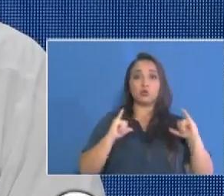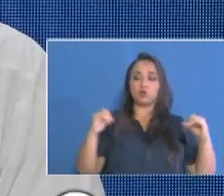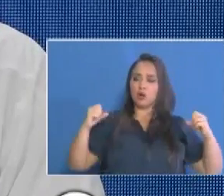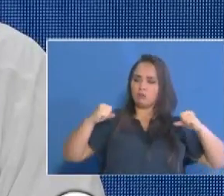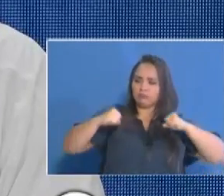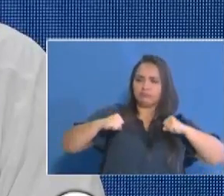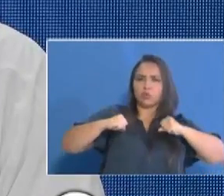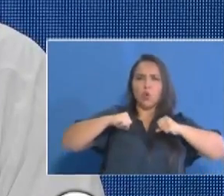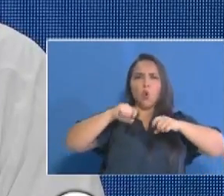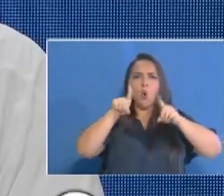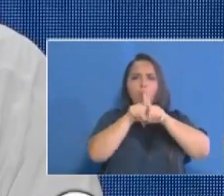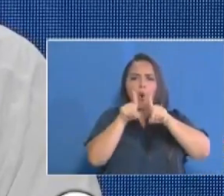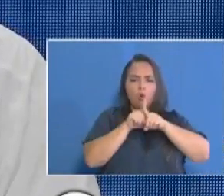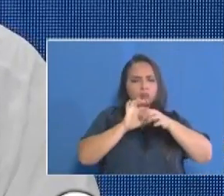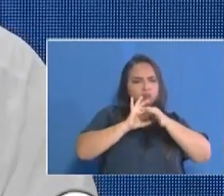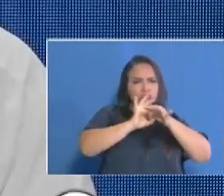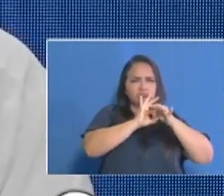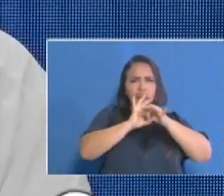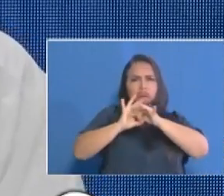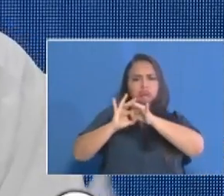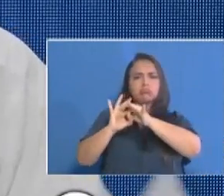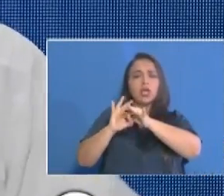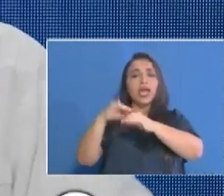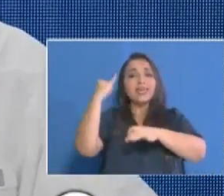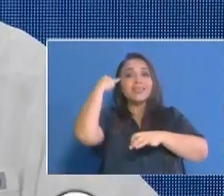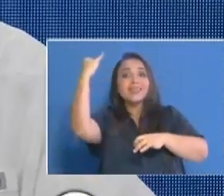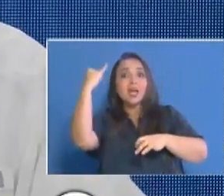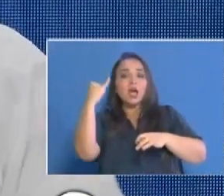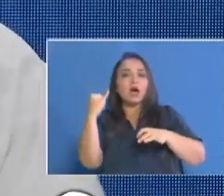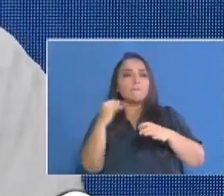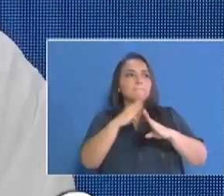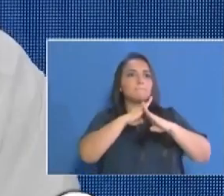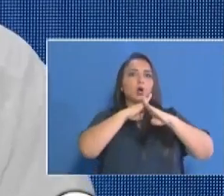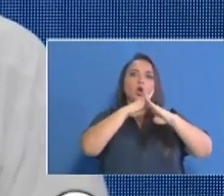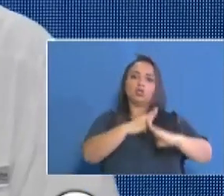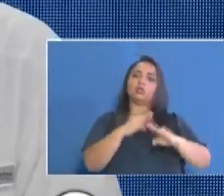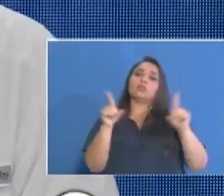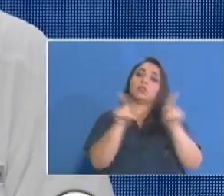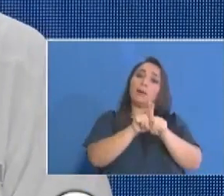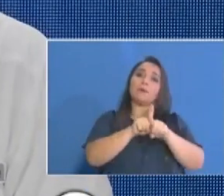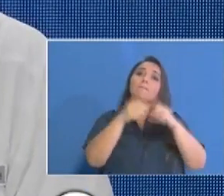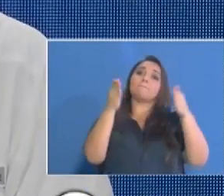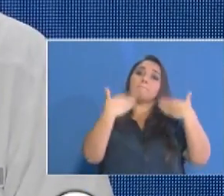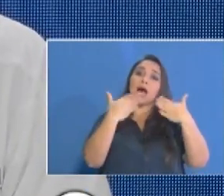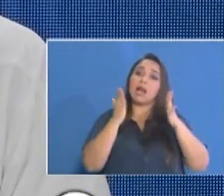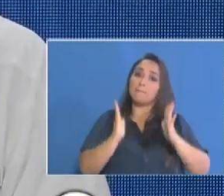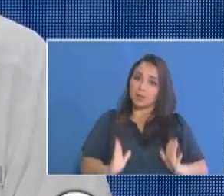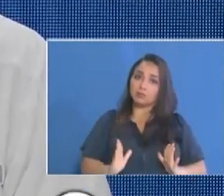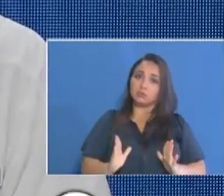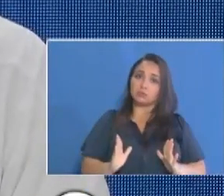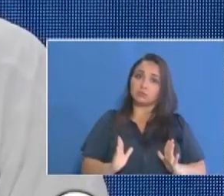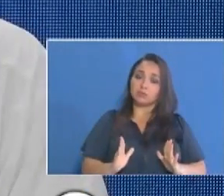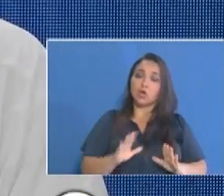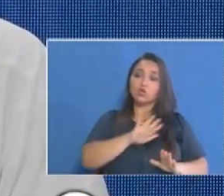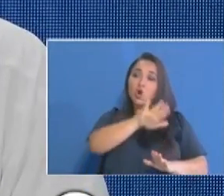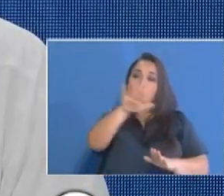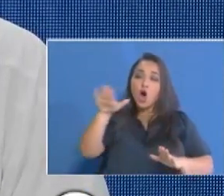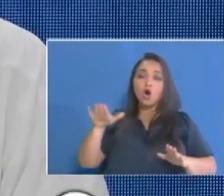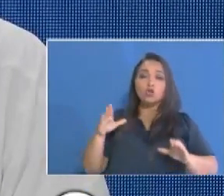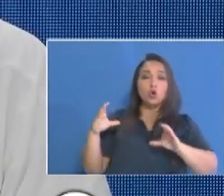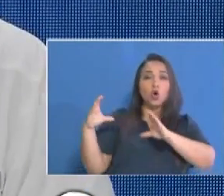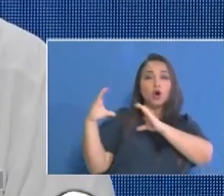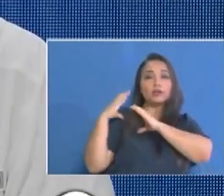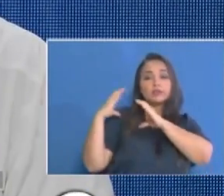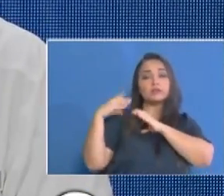propósito principal es proteger también a los nacionales coordinación de las atenciones